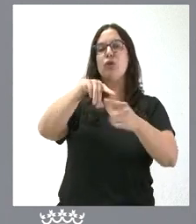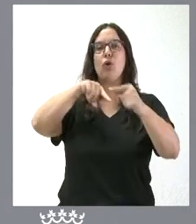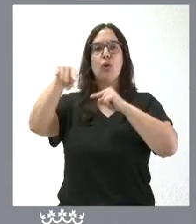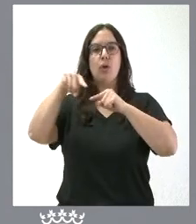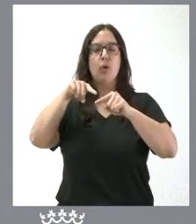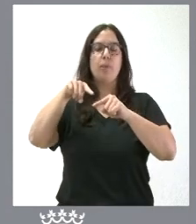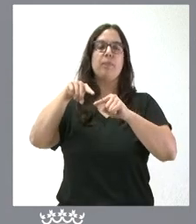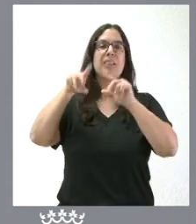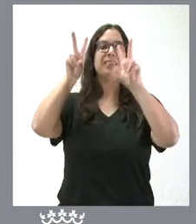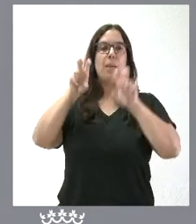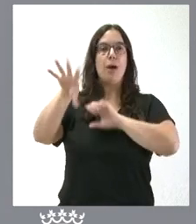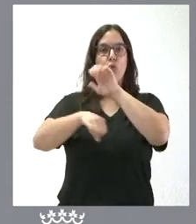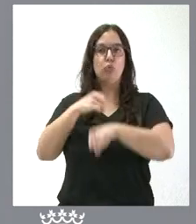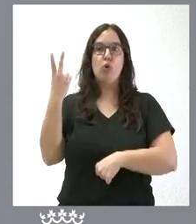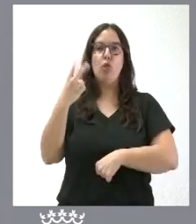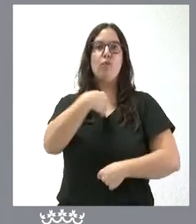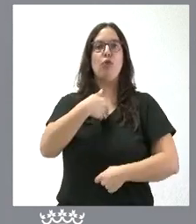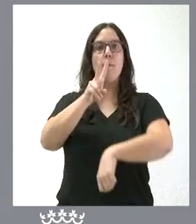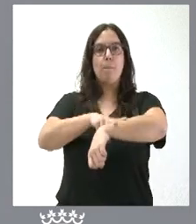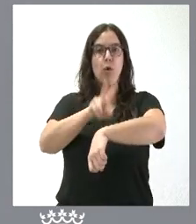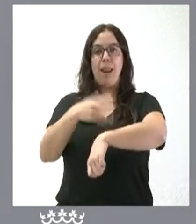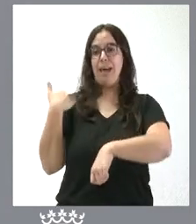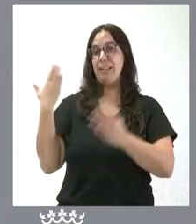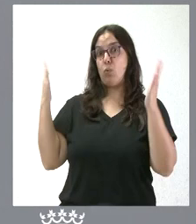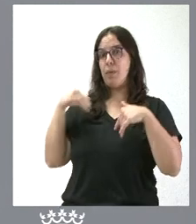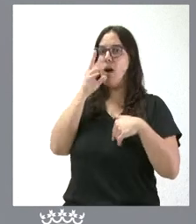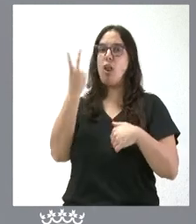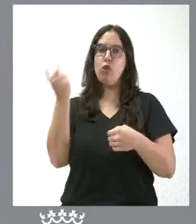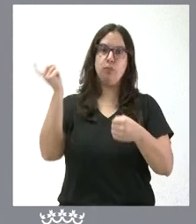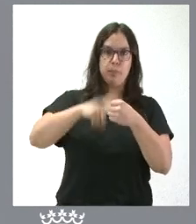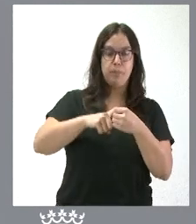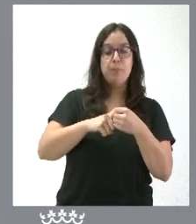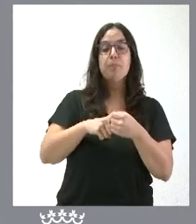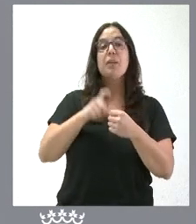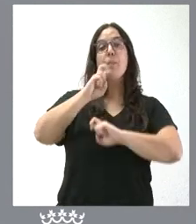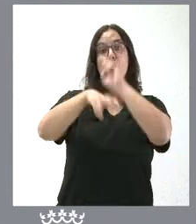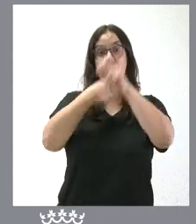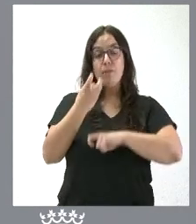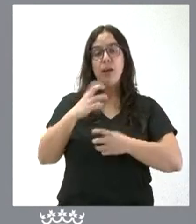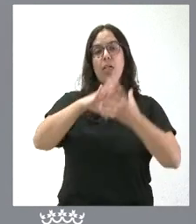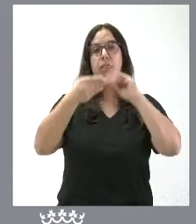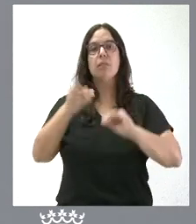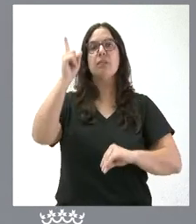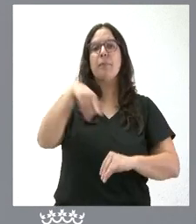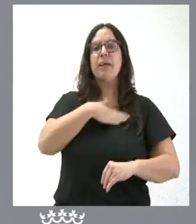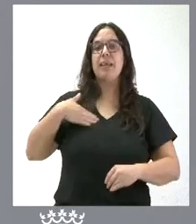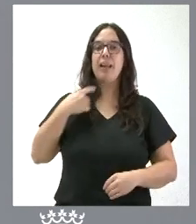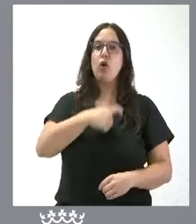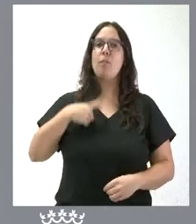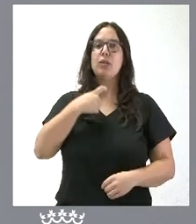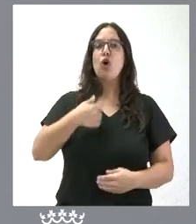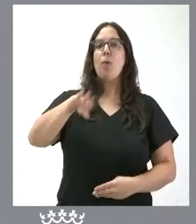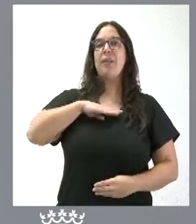consumo, ambos como vocales que ahora no tenían presencia. Con esta modificación se pretende también adaptar las competencias de dicha comisión,